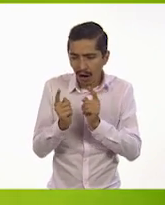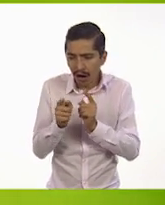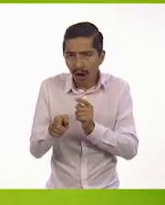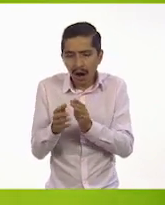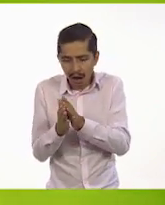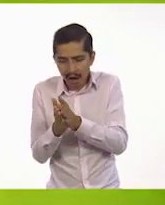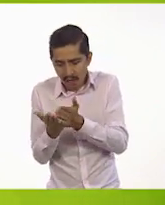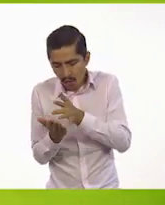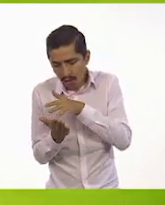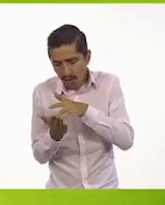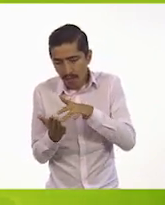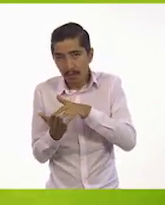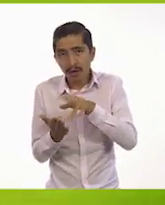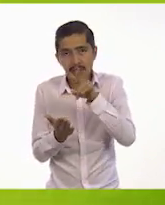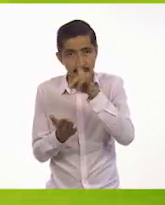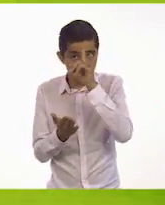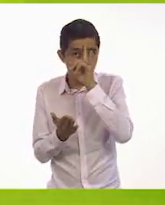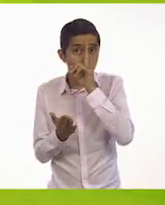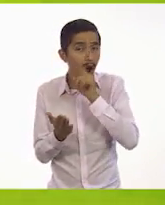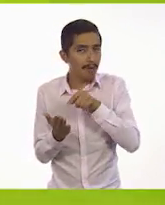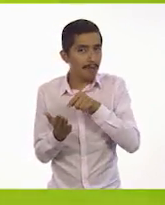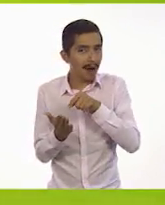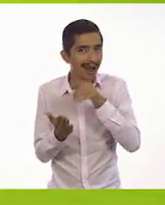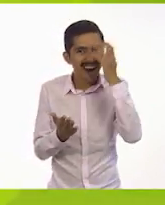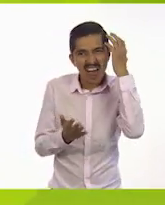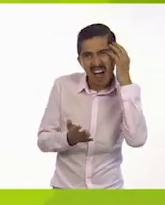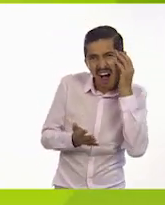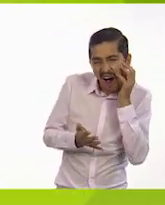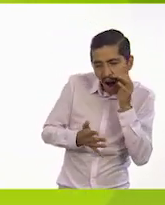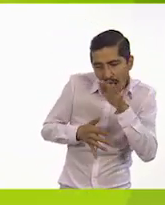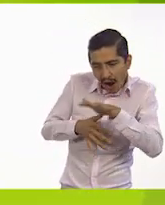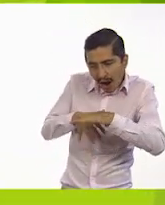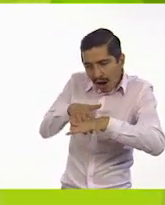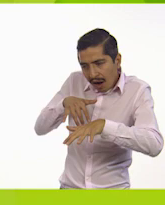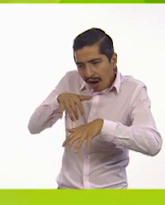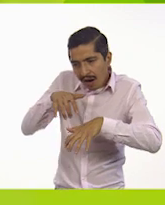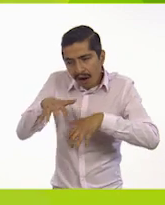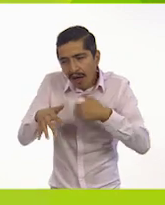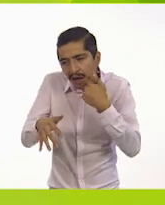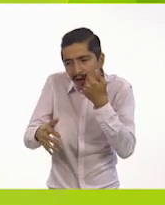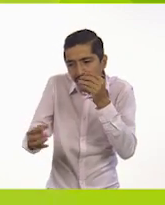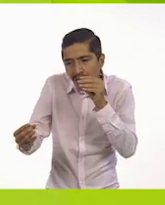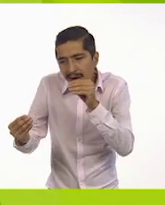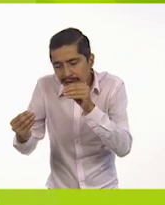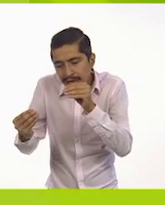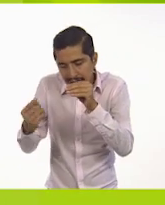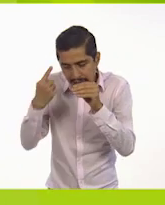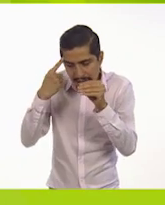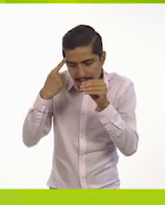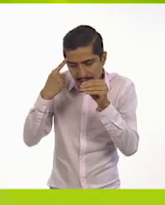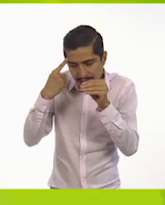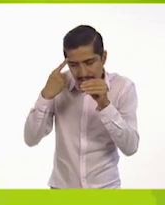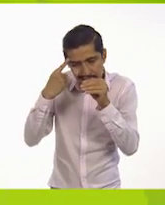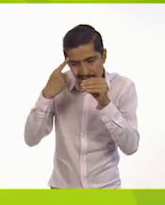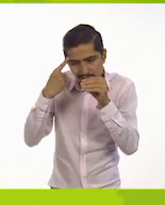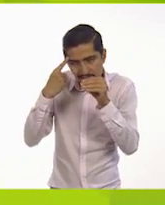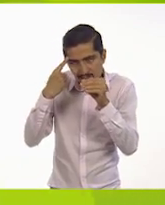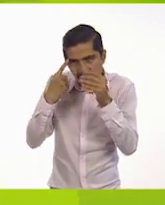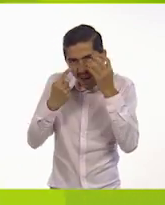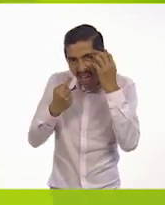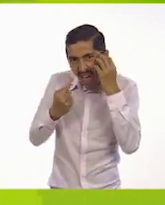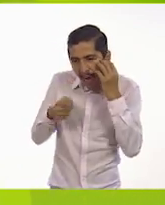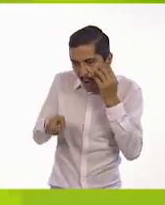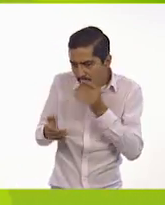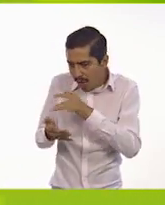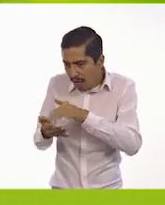libro y era muy guapa. El león se acercó y quiso besarla. Pero se detuvo y pensó. Una leona